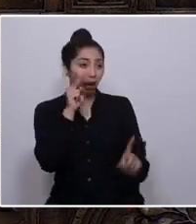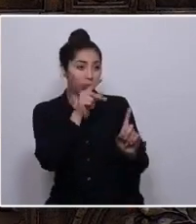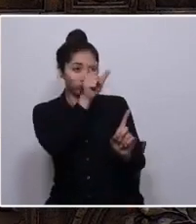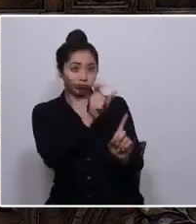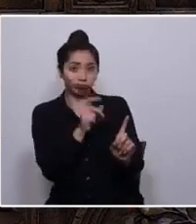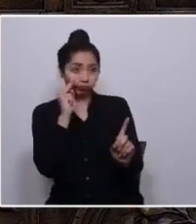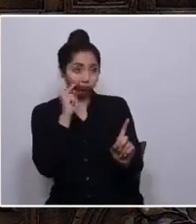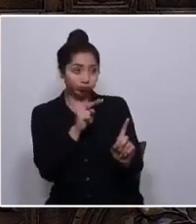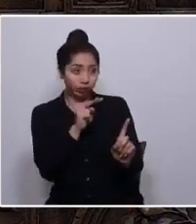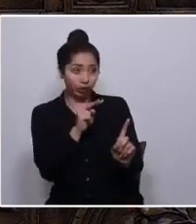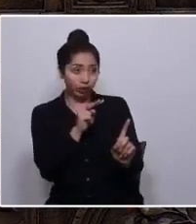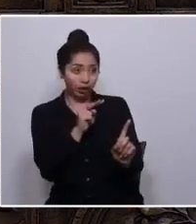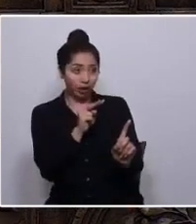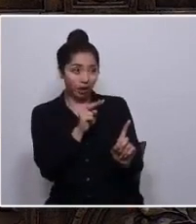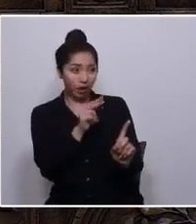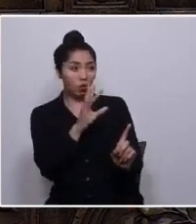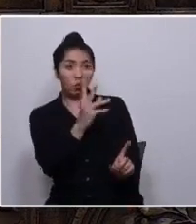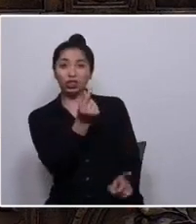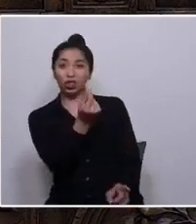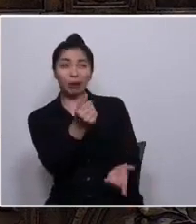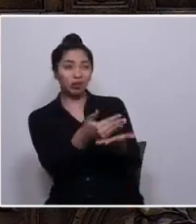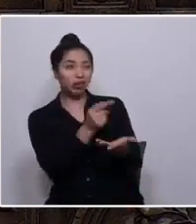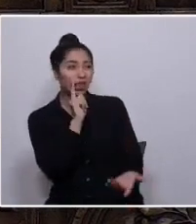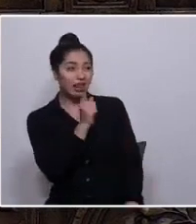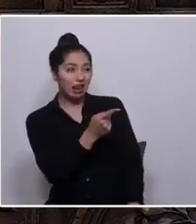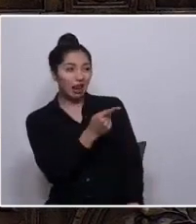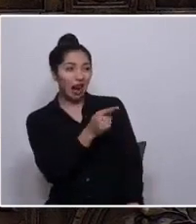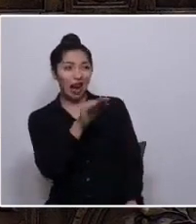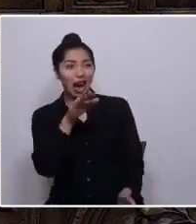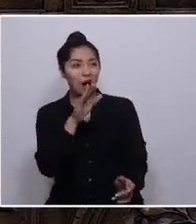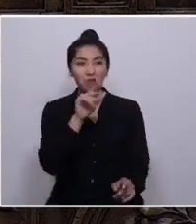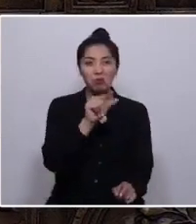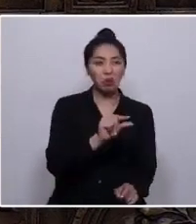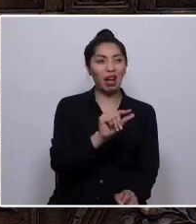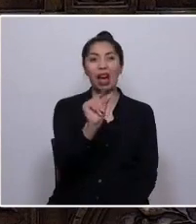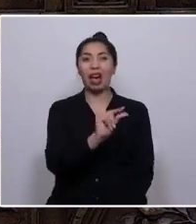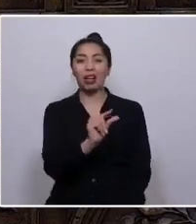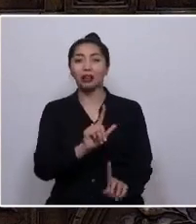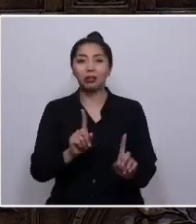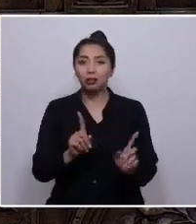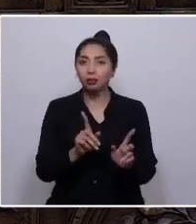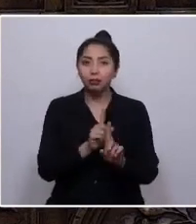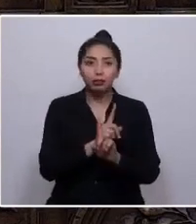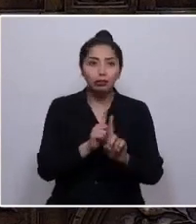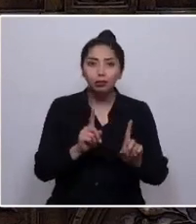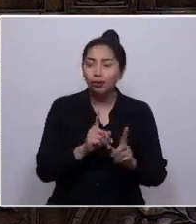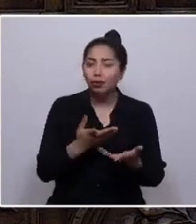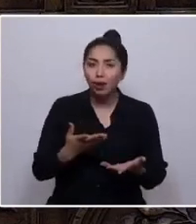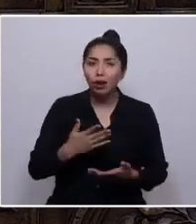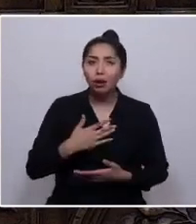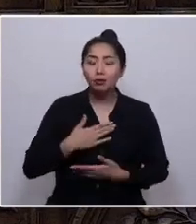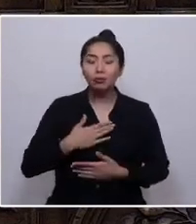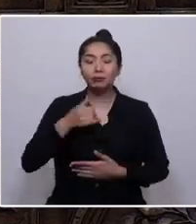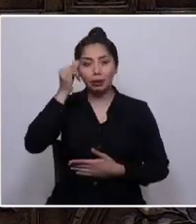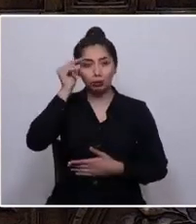Que no Voy a tomar un segundo.